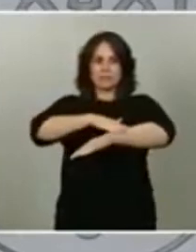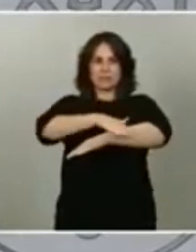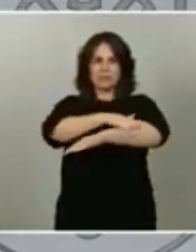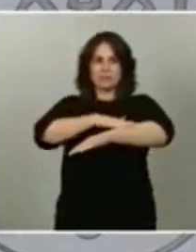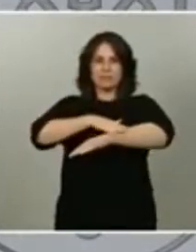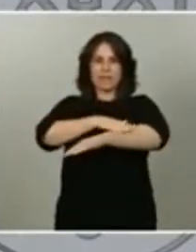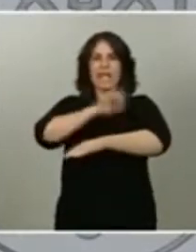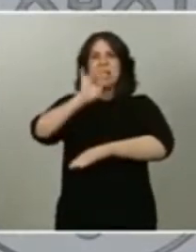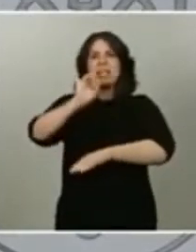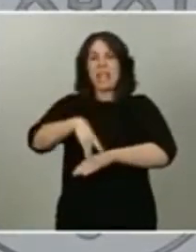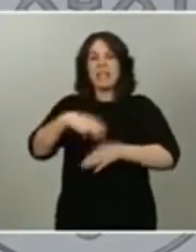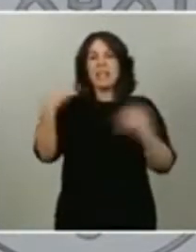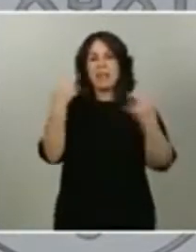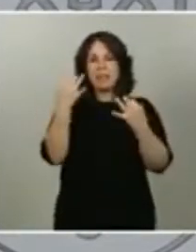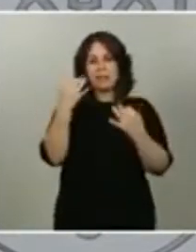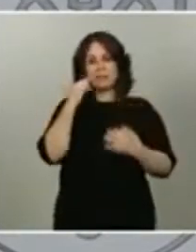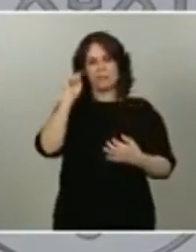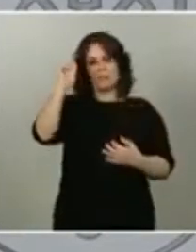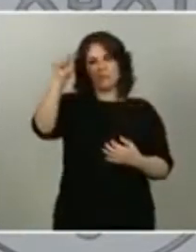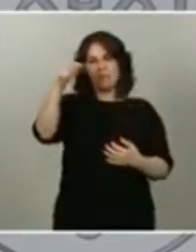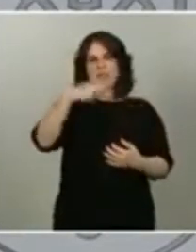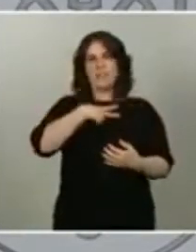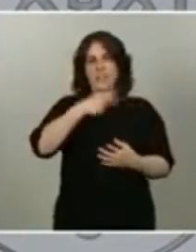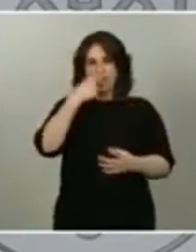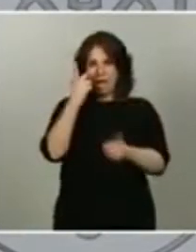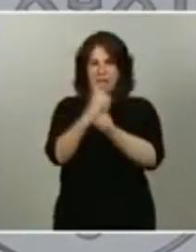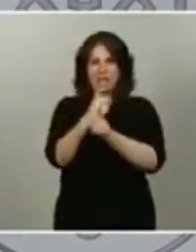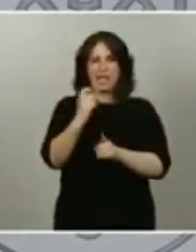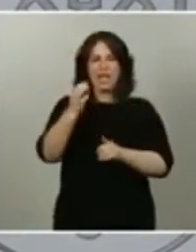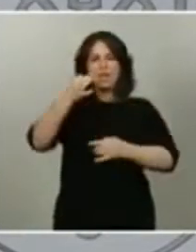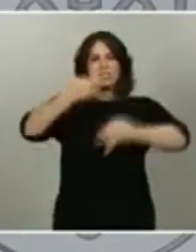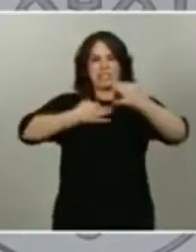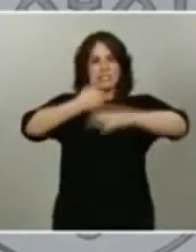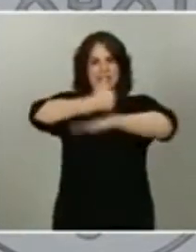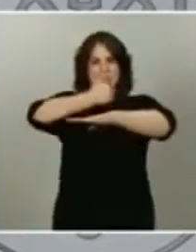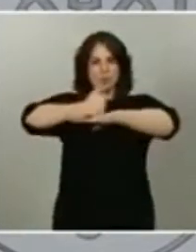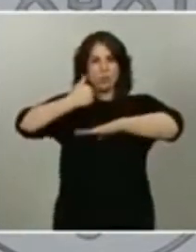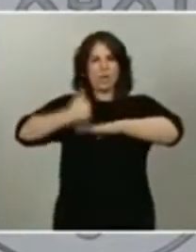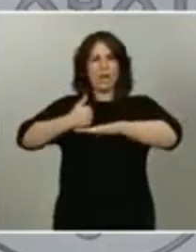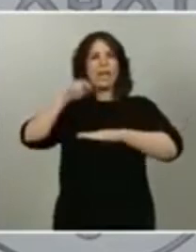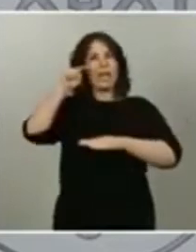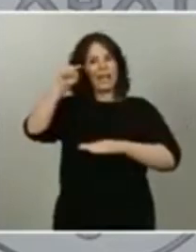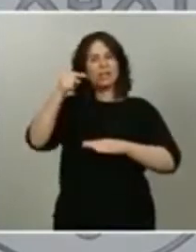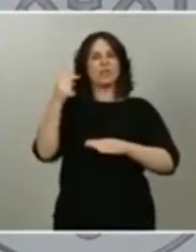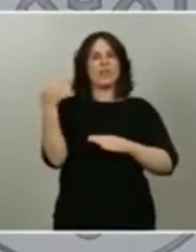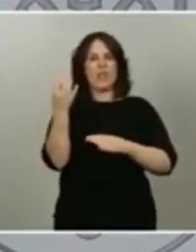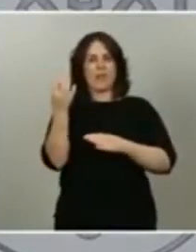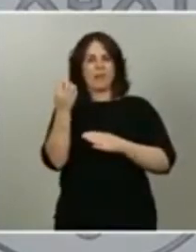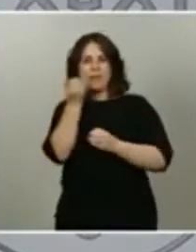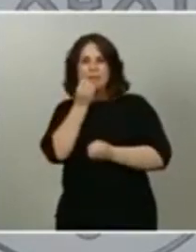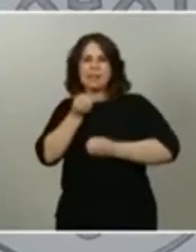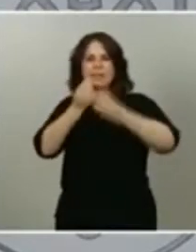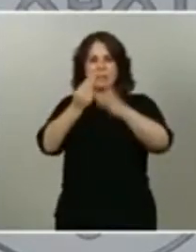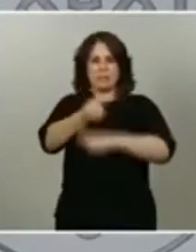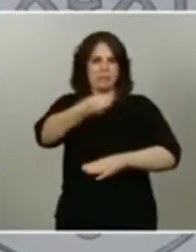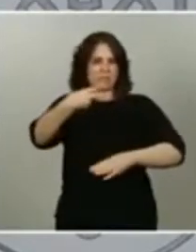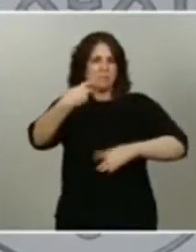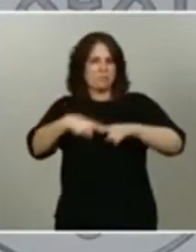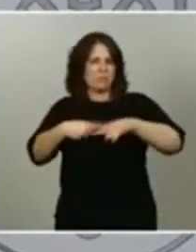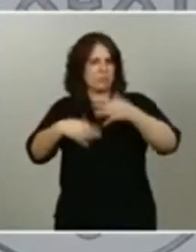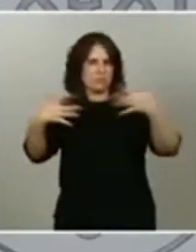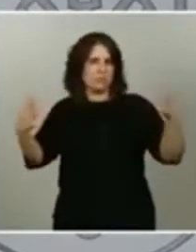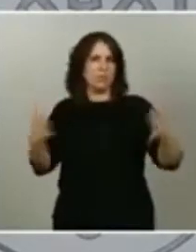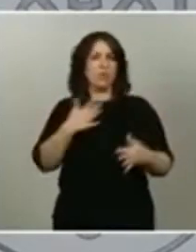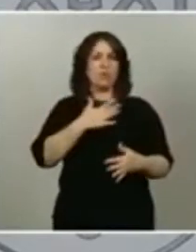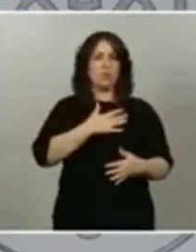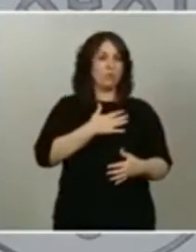serán los tribunales los que tengan que trasladar o que dictaminar esta cuestión. Nosotros lo que sí le puedo confirmar es que